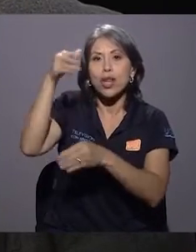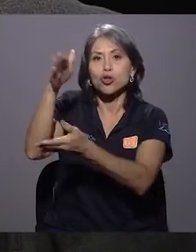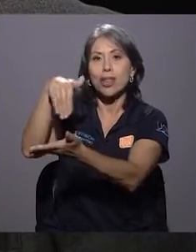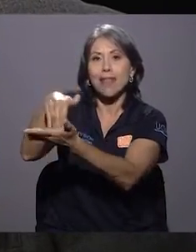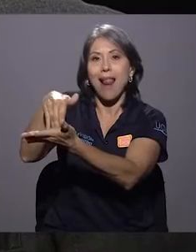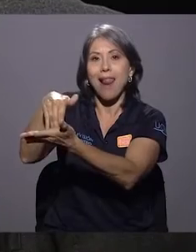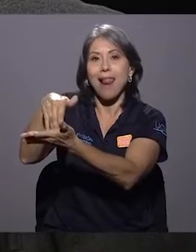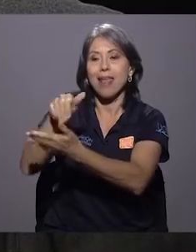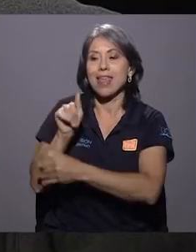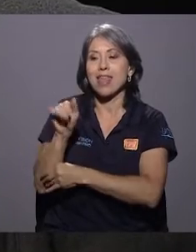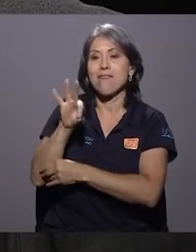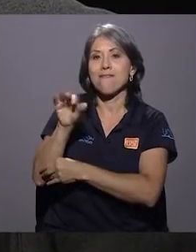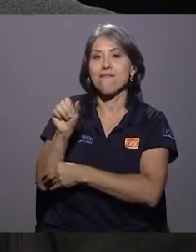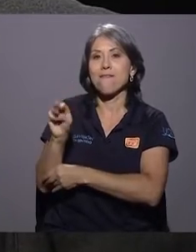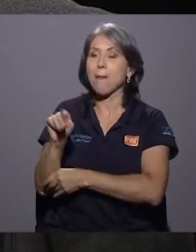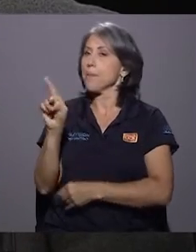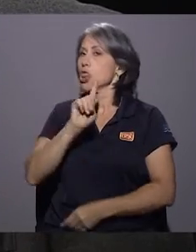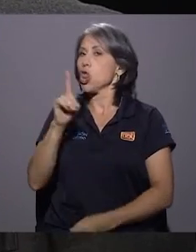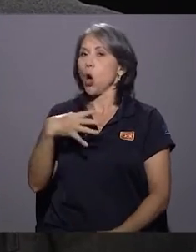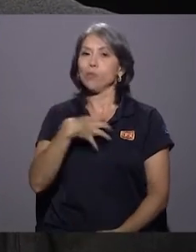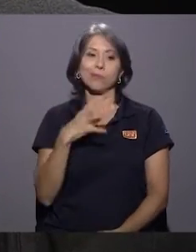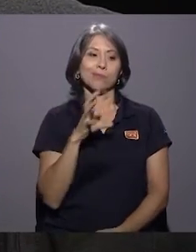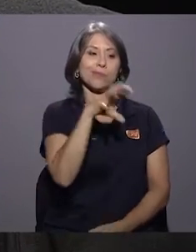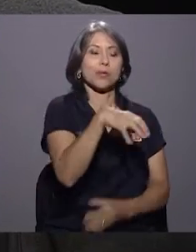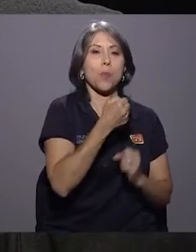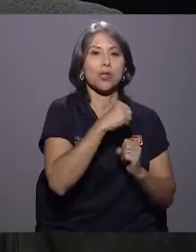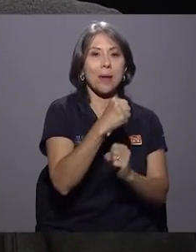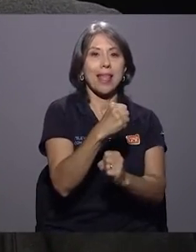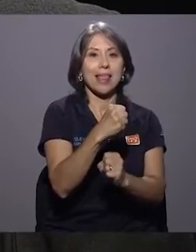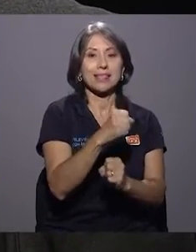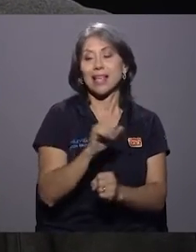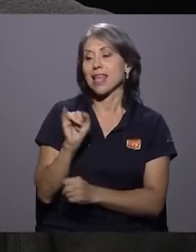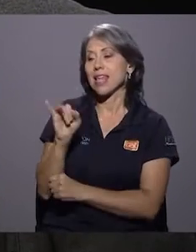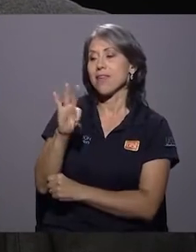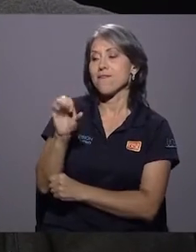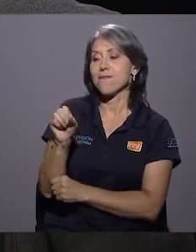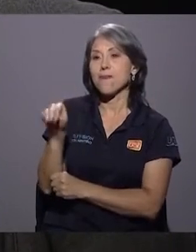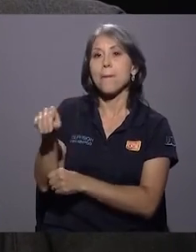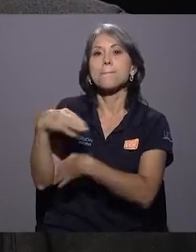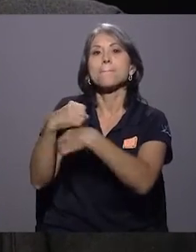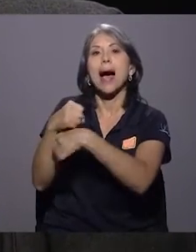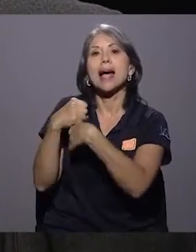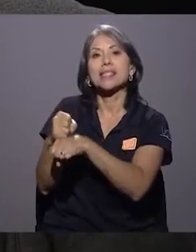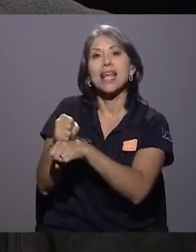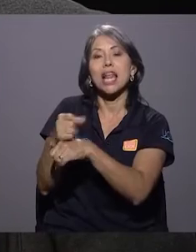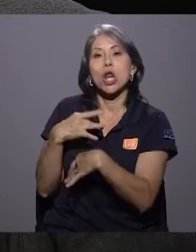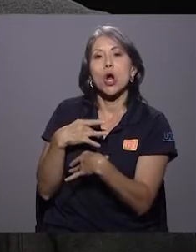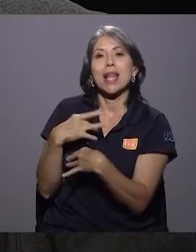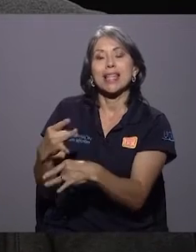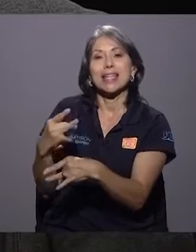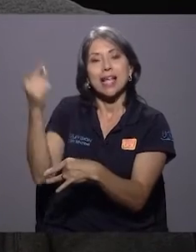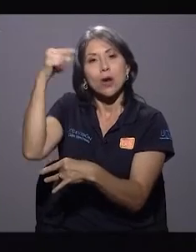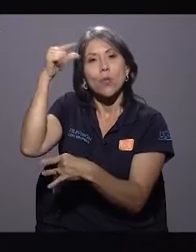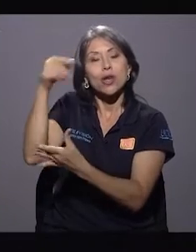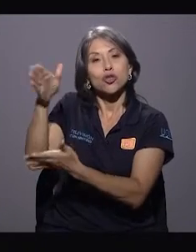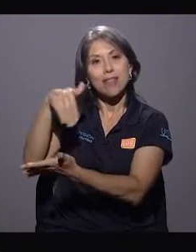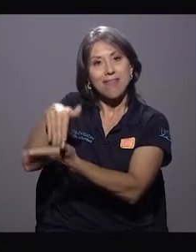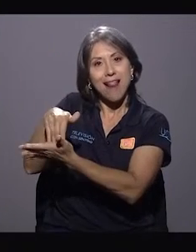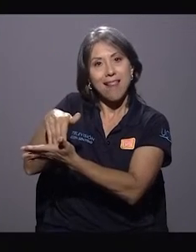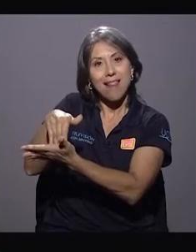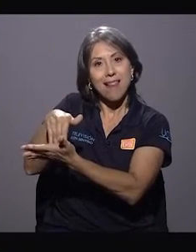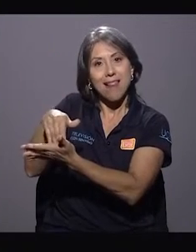municipalidades. Entonces el IFAM va a hacer un poco lo que la política del gobierno central está interesado en hacer en las municipalidades.